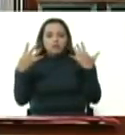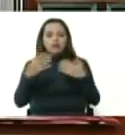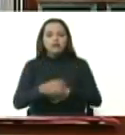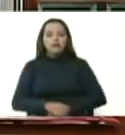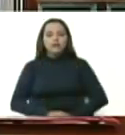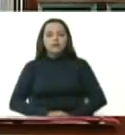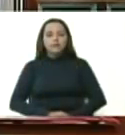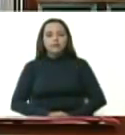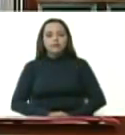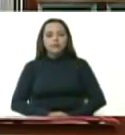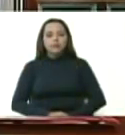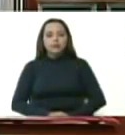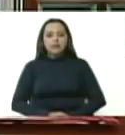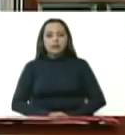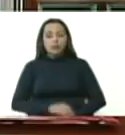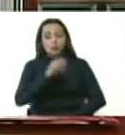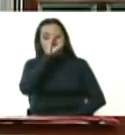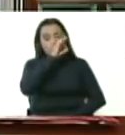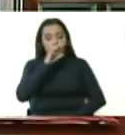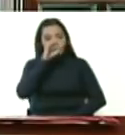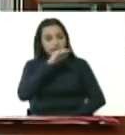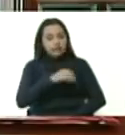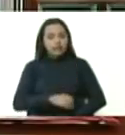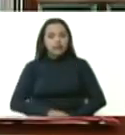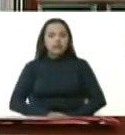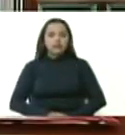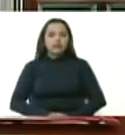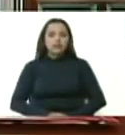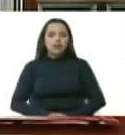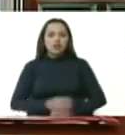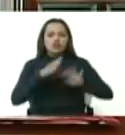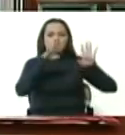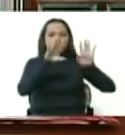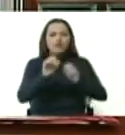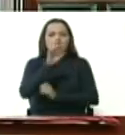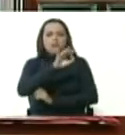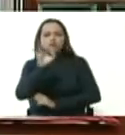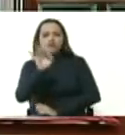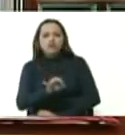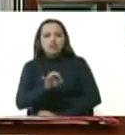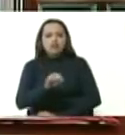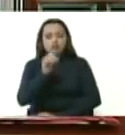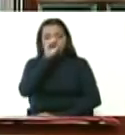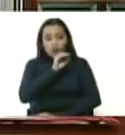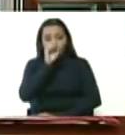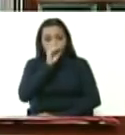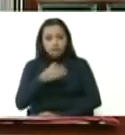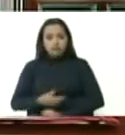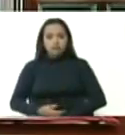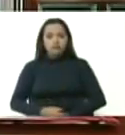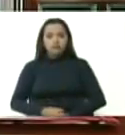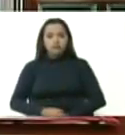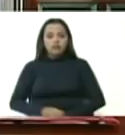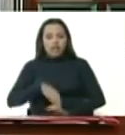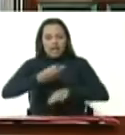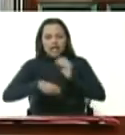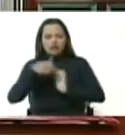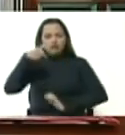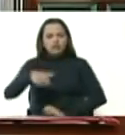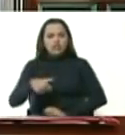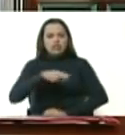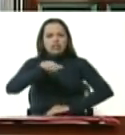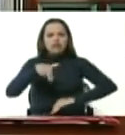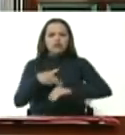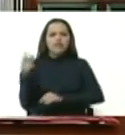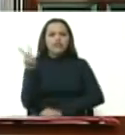el pernil. 90% de ese pernil producción nacional. Le